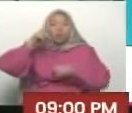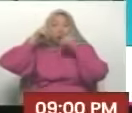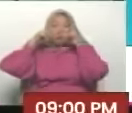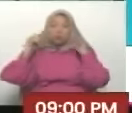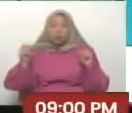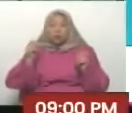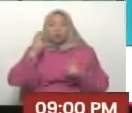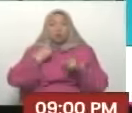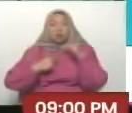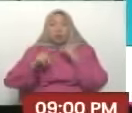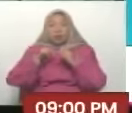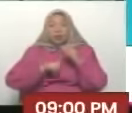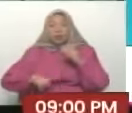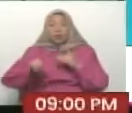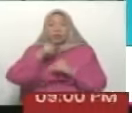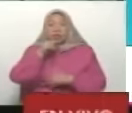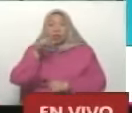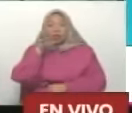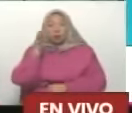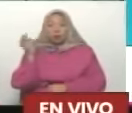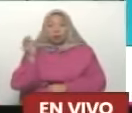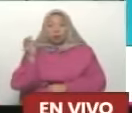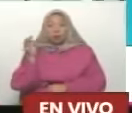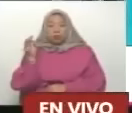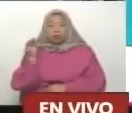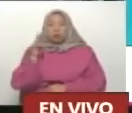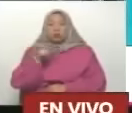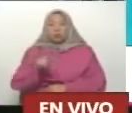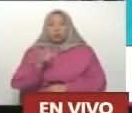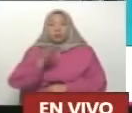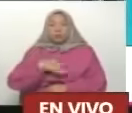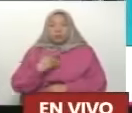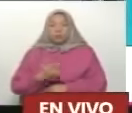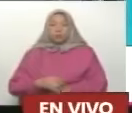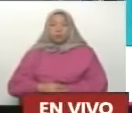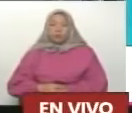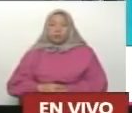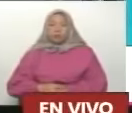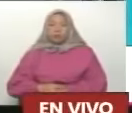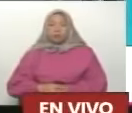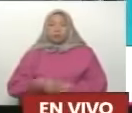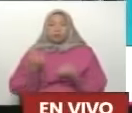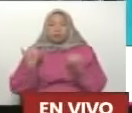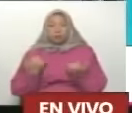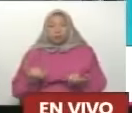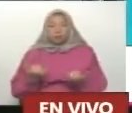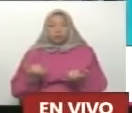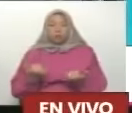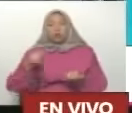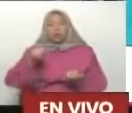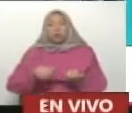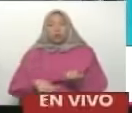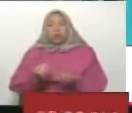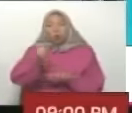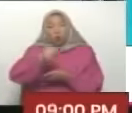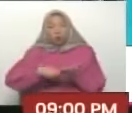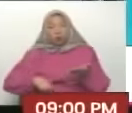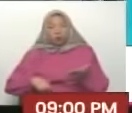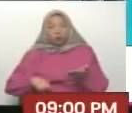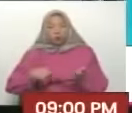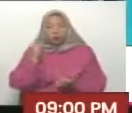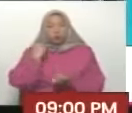tremenda licenciada, y Samar, de los idiomas. Y desde ya estás contratada